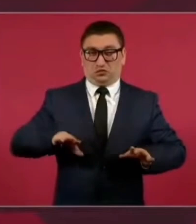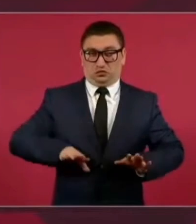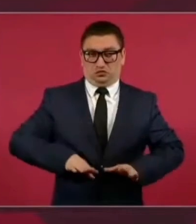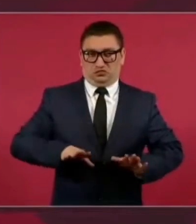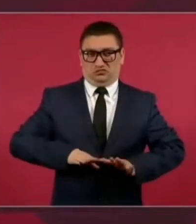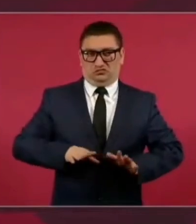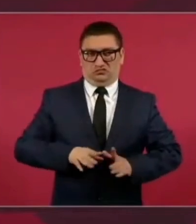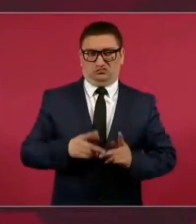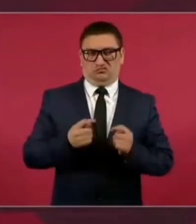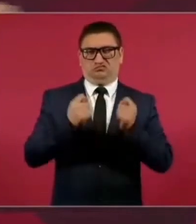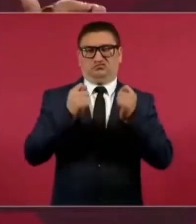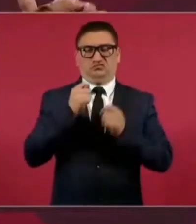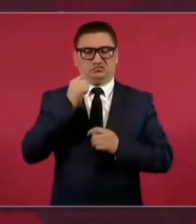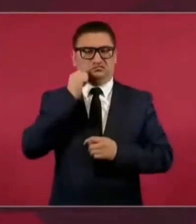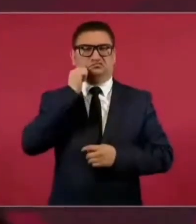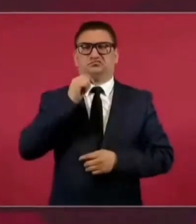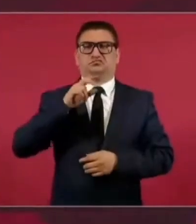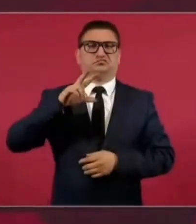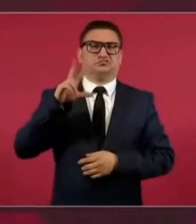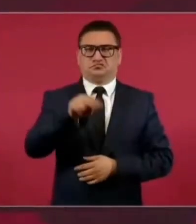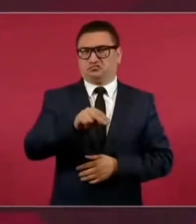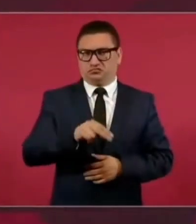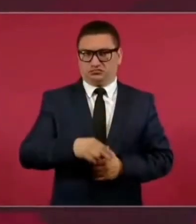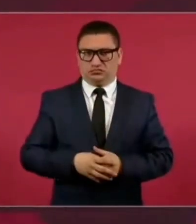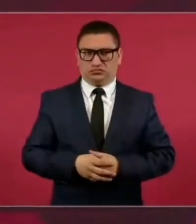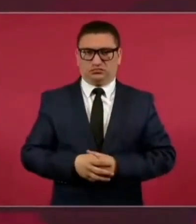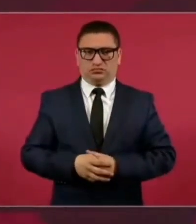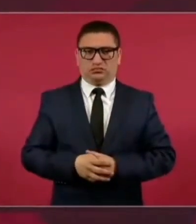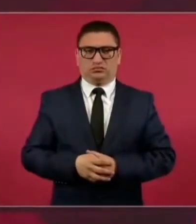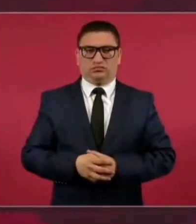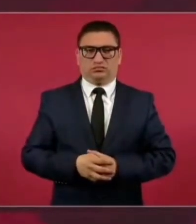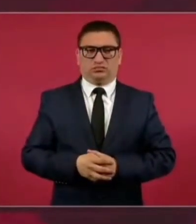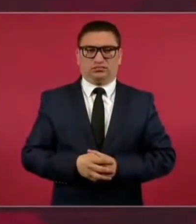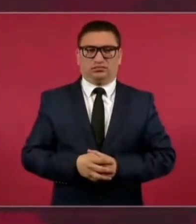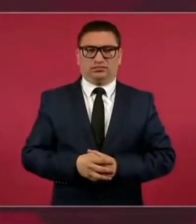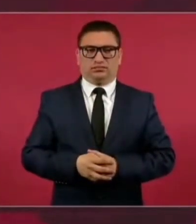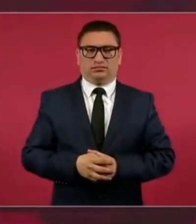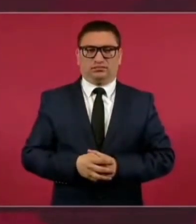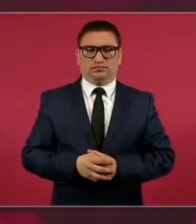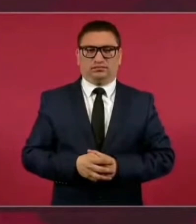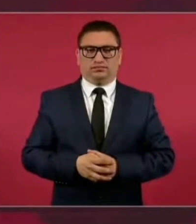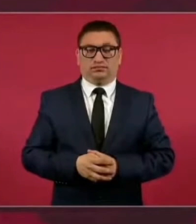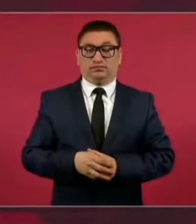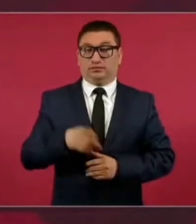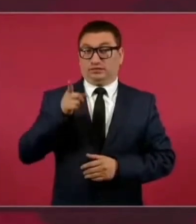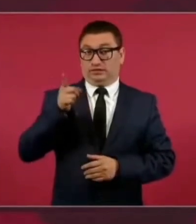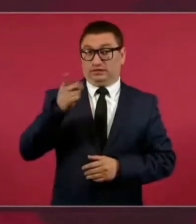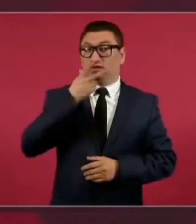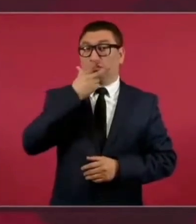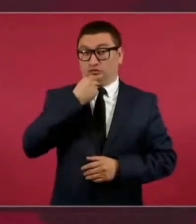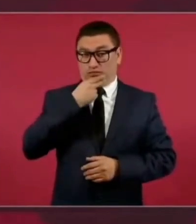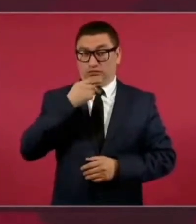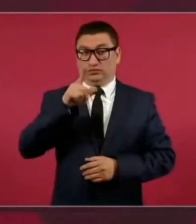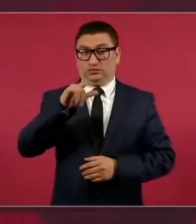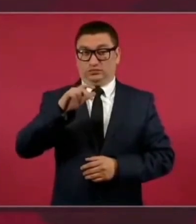Dicen, no, y el señor Lainez,